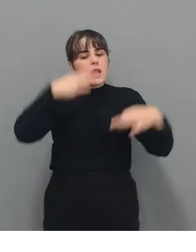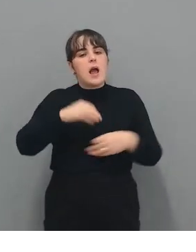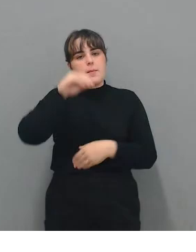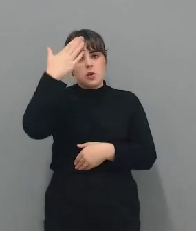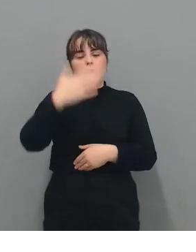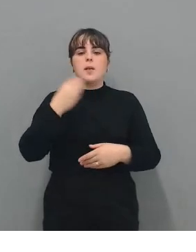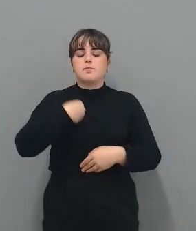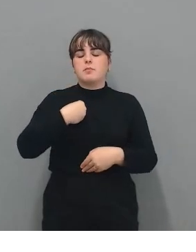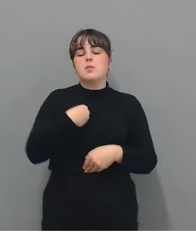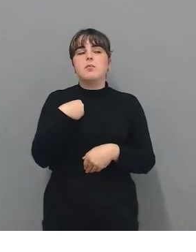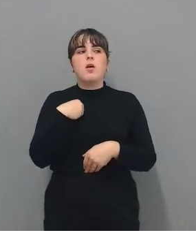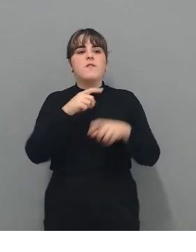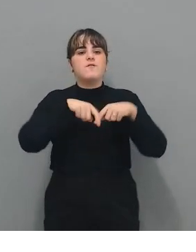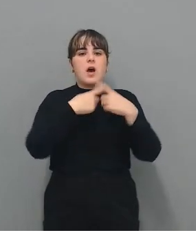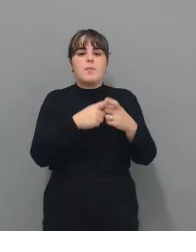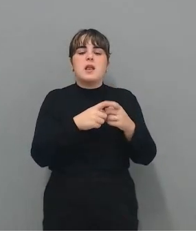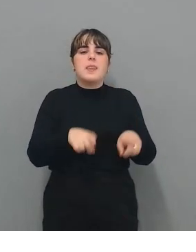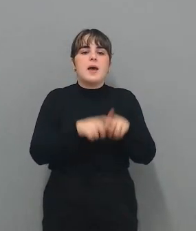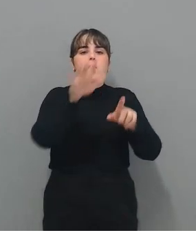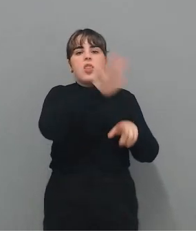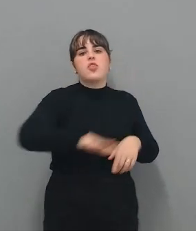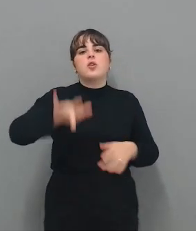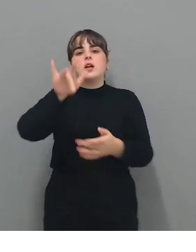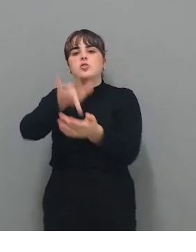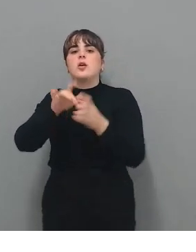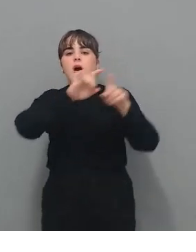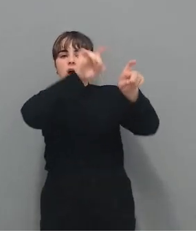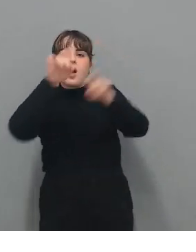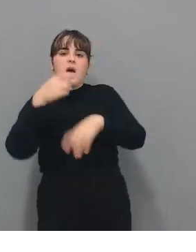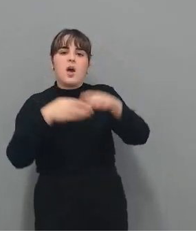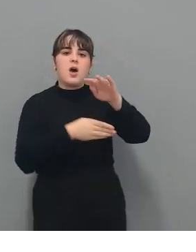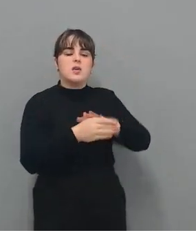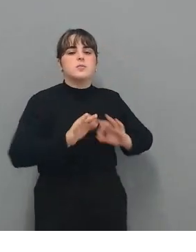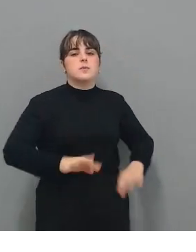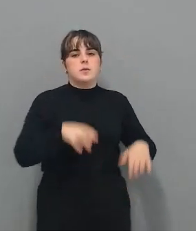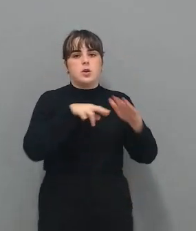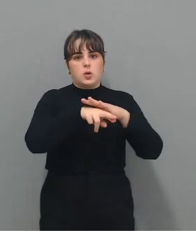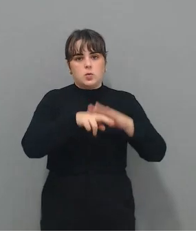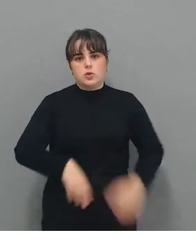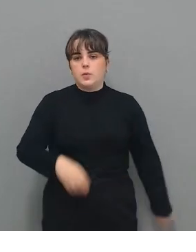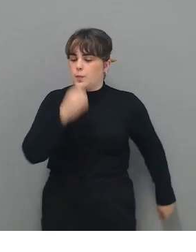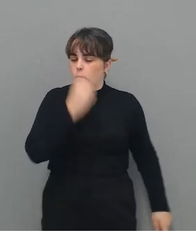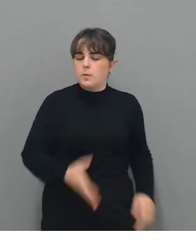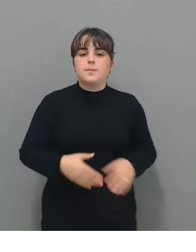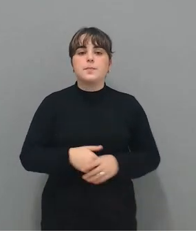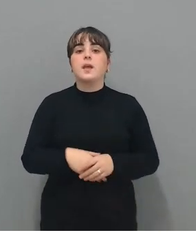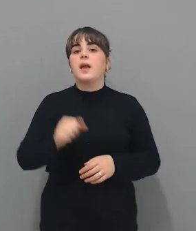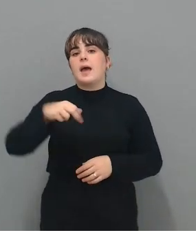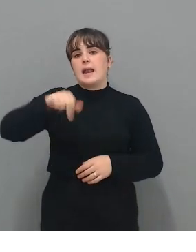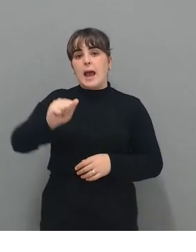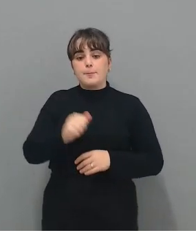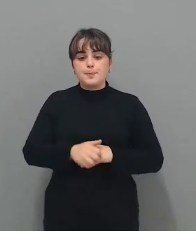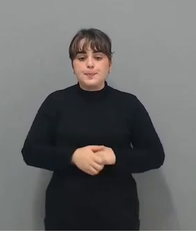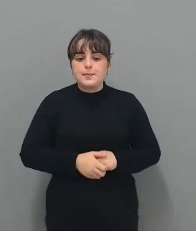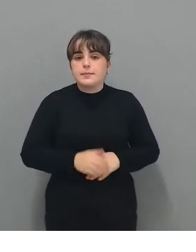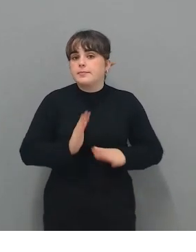desde cualquier punto geográfico, puedan acceder a este tipo de recursos. Muy bien. Ana. Pues nada,